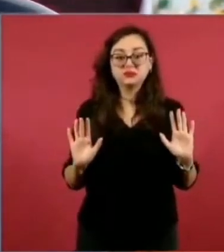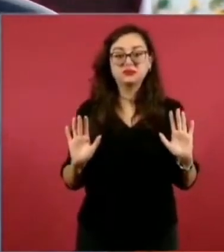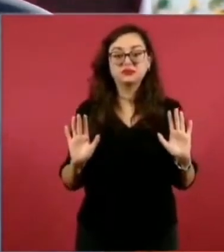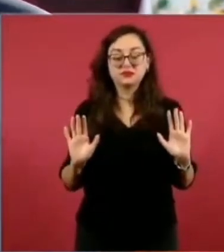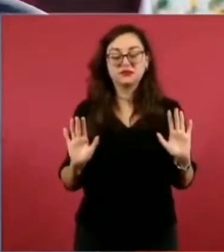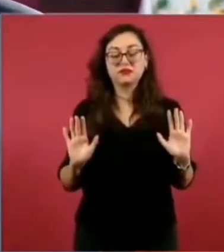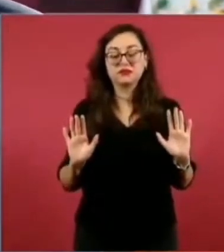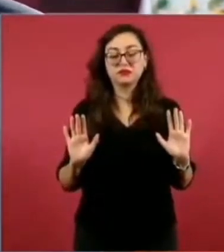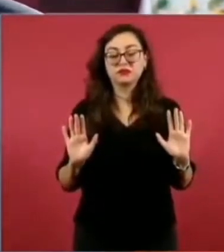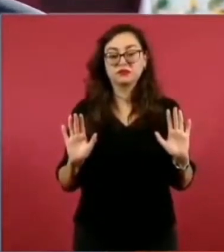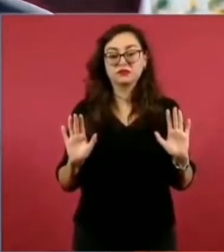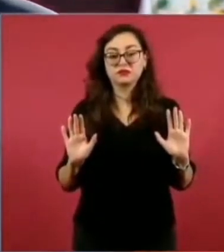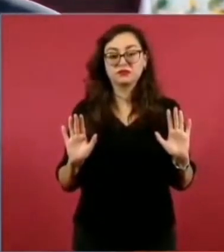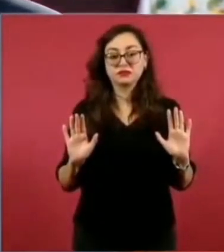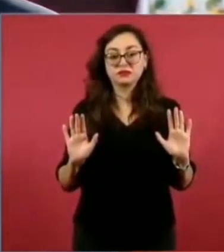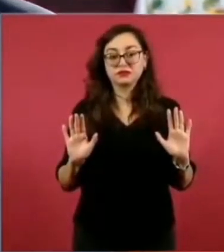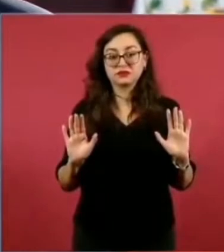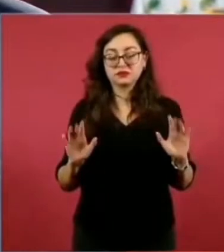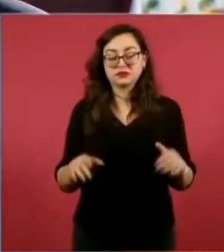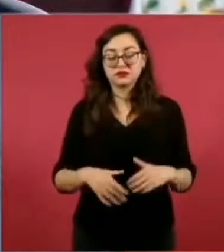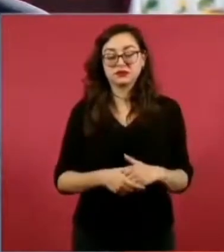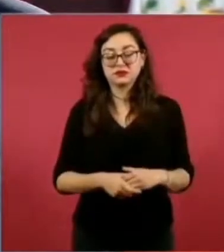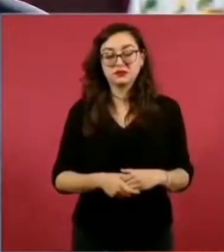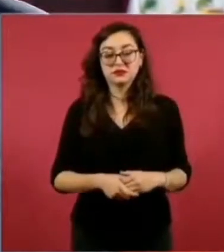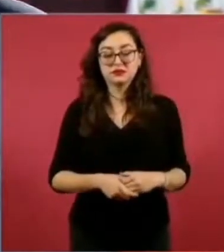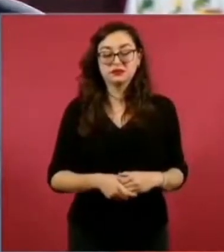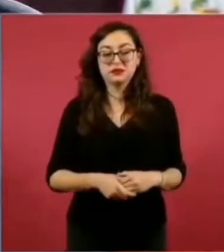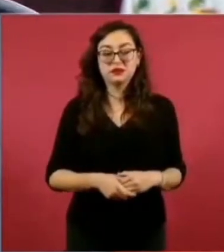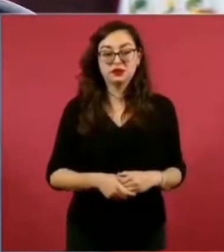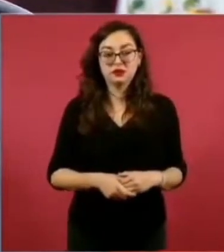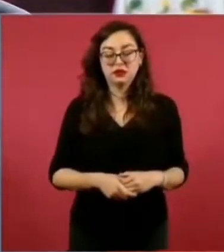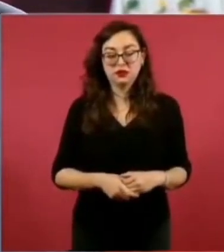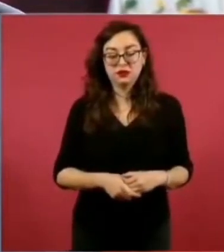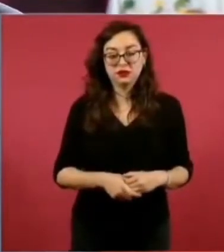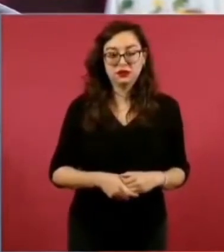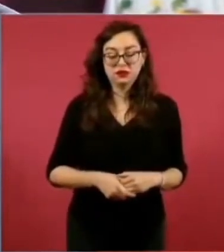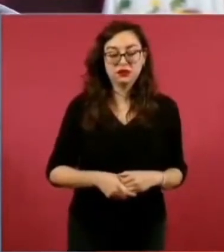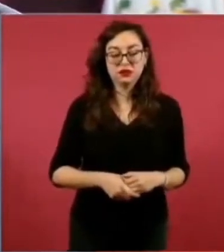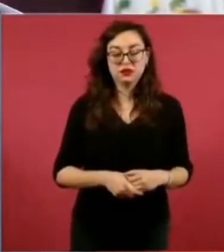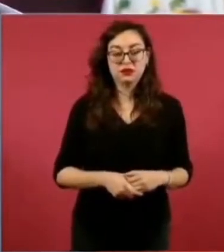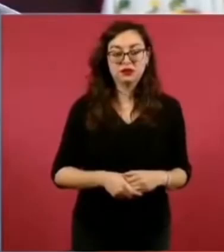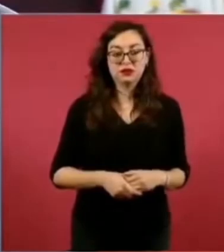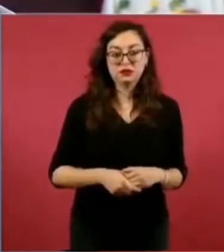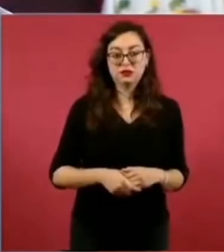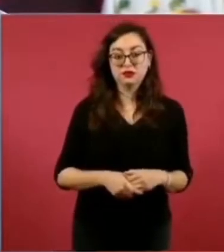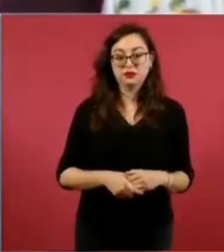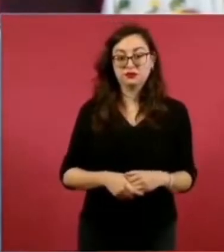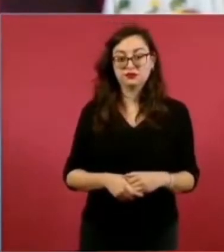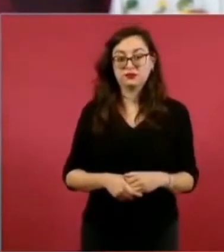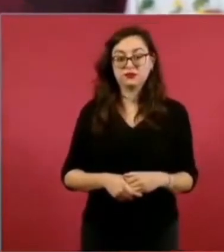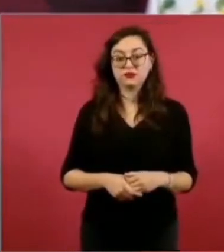luego me acuerdo cuando el gobernador,